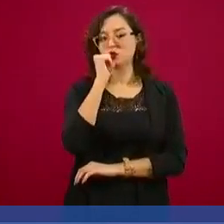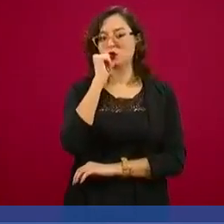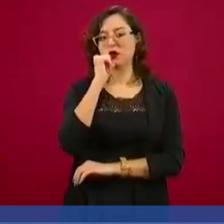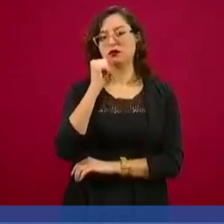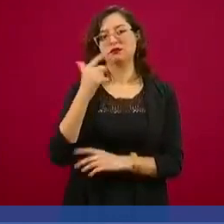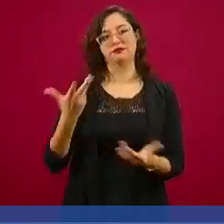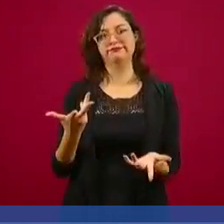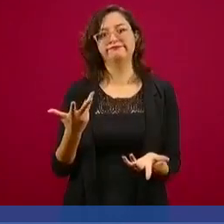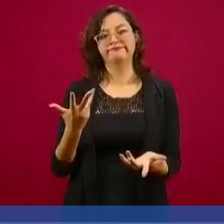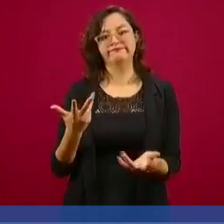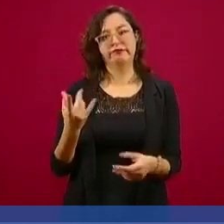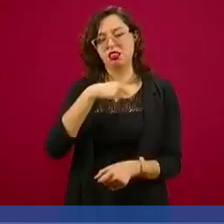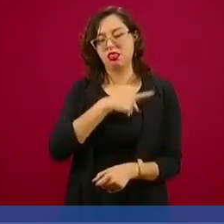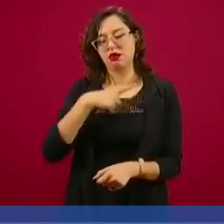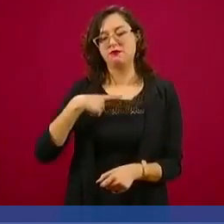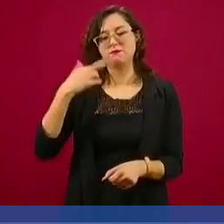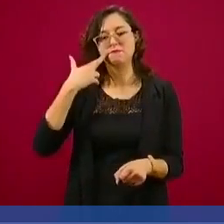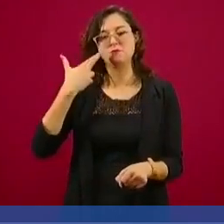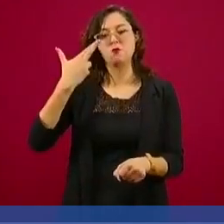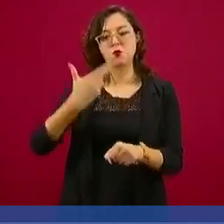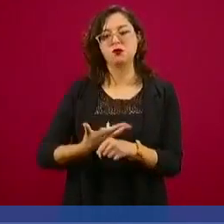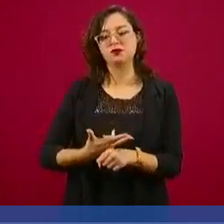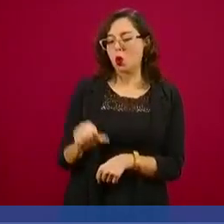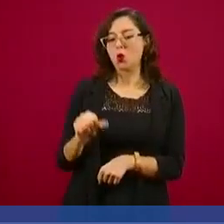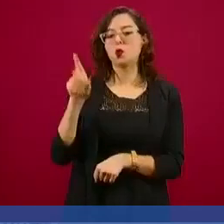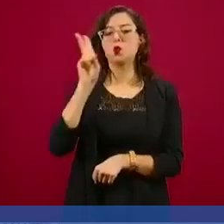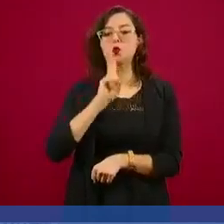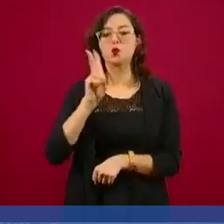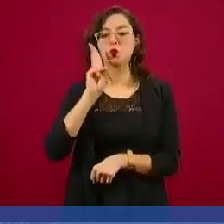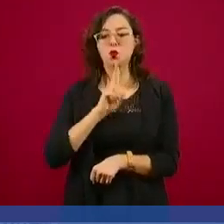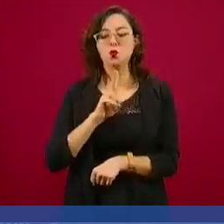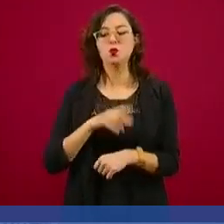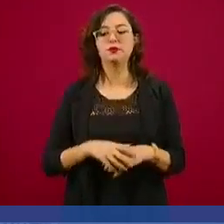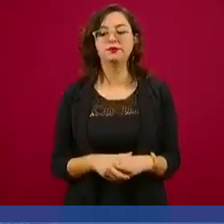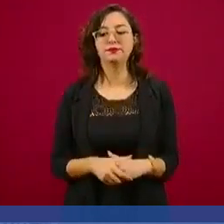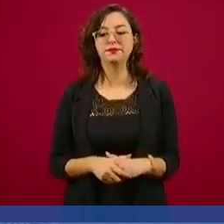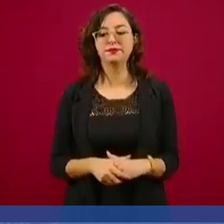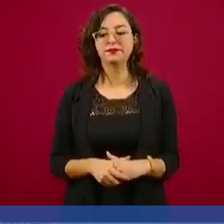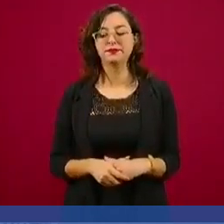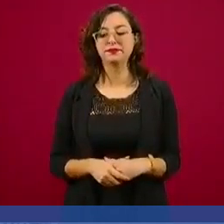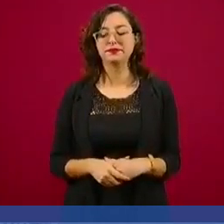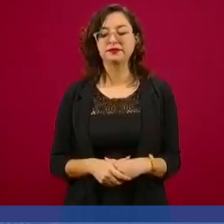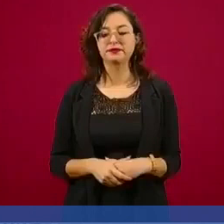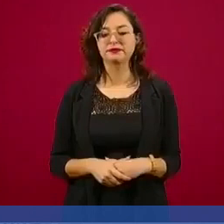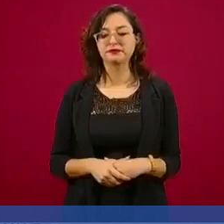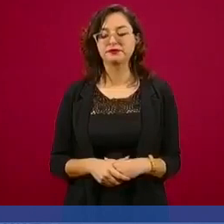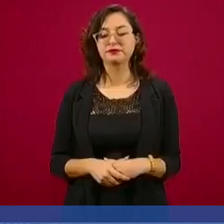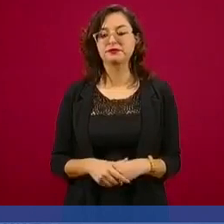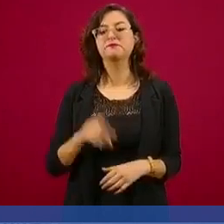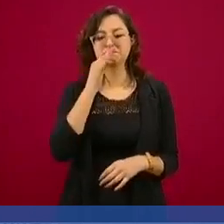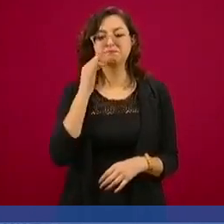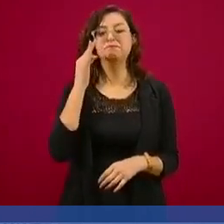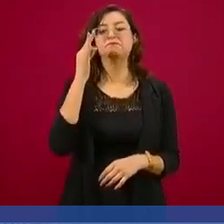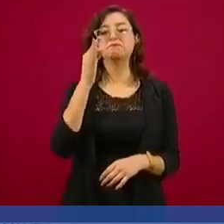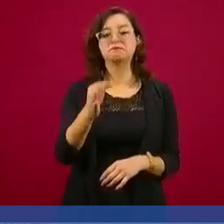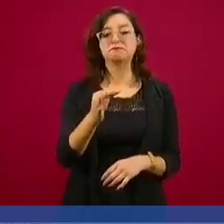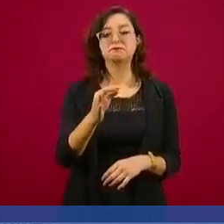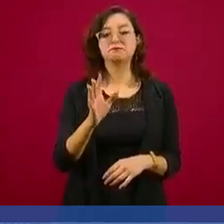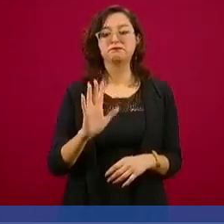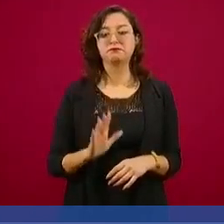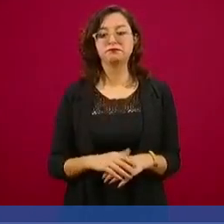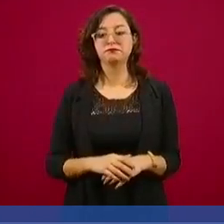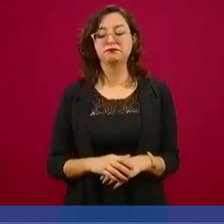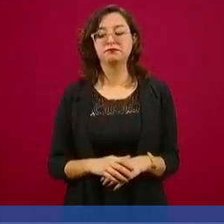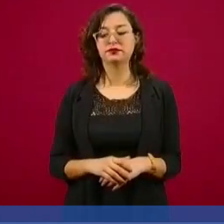irresponsable. Entonces, me hago la prueba hoy, ya mañana yo les informo. Si allá